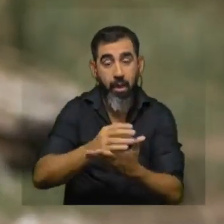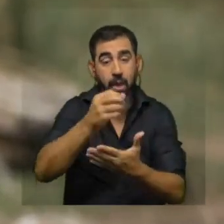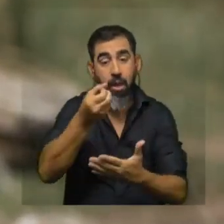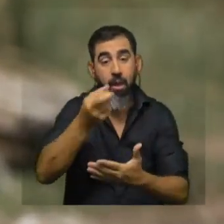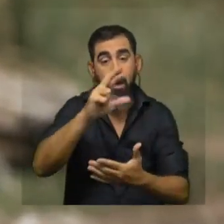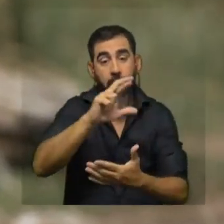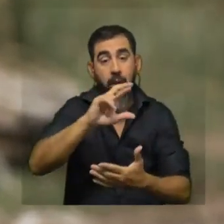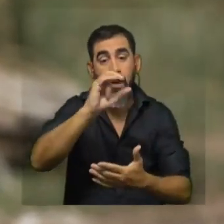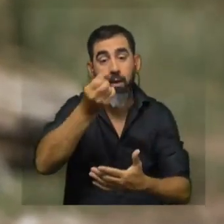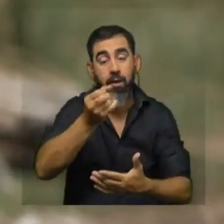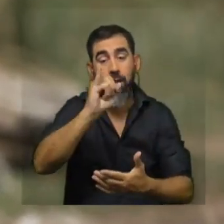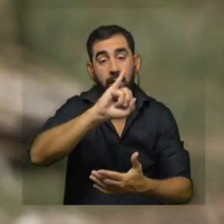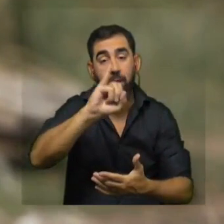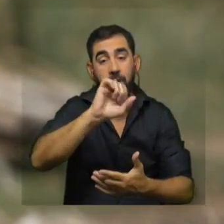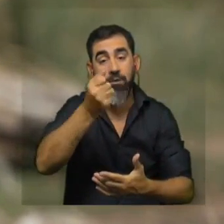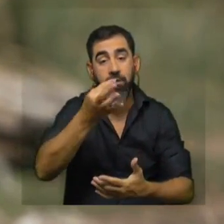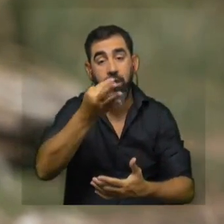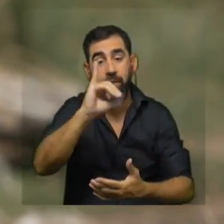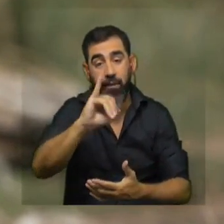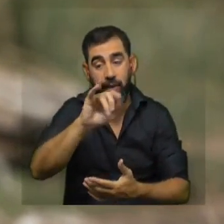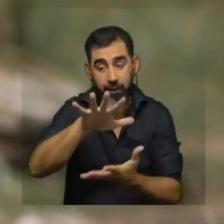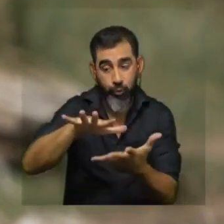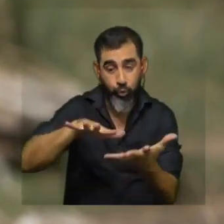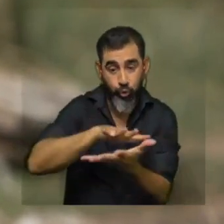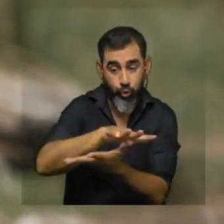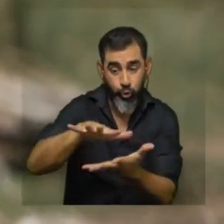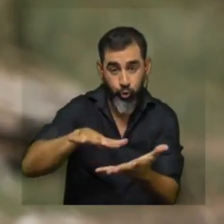esa es la zona que